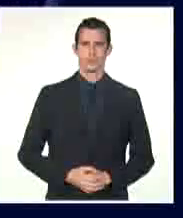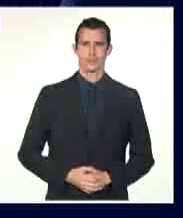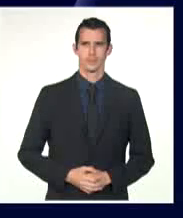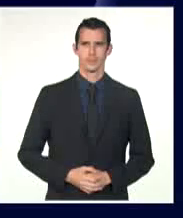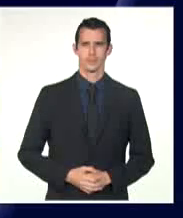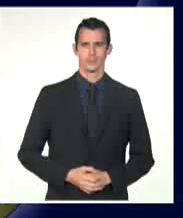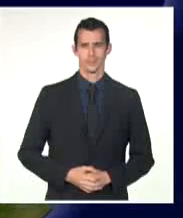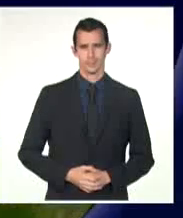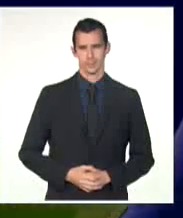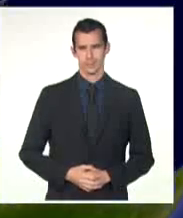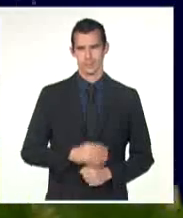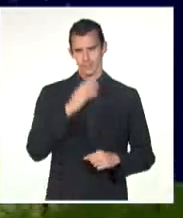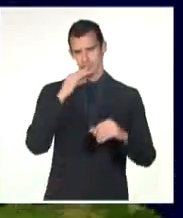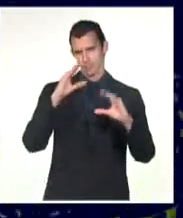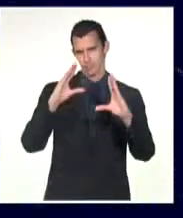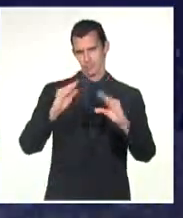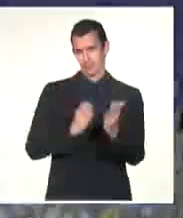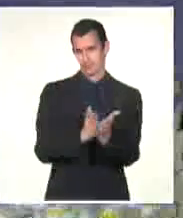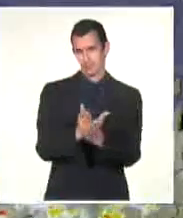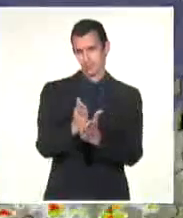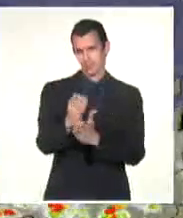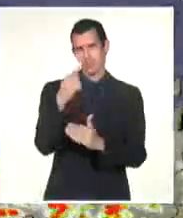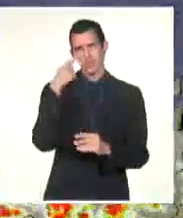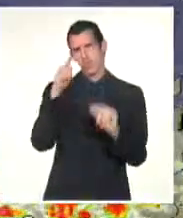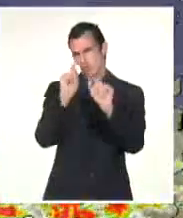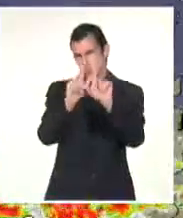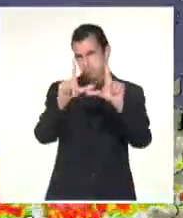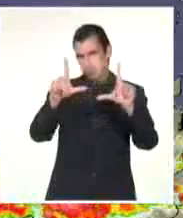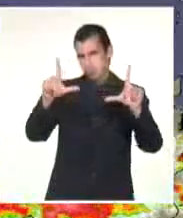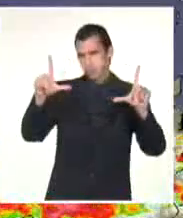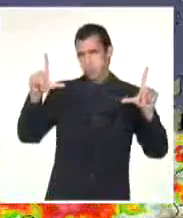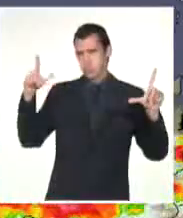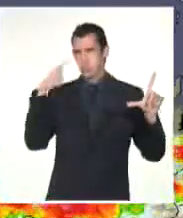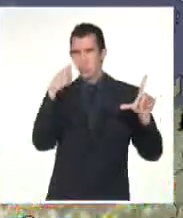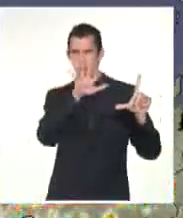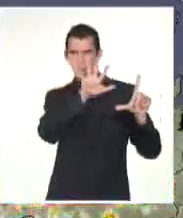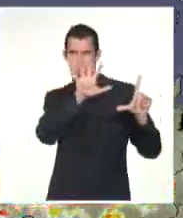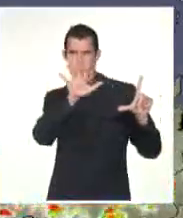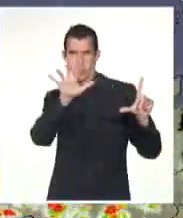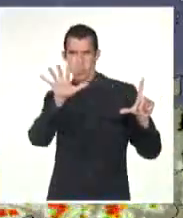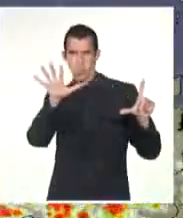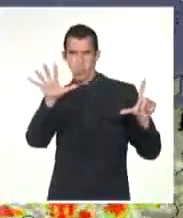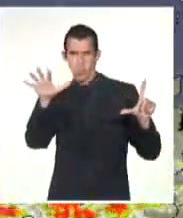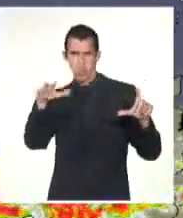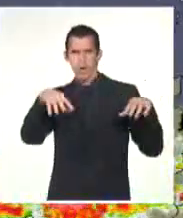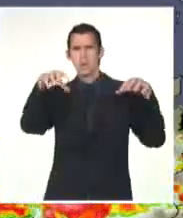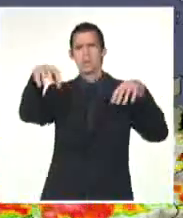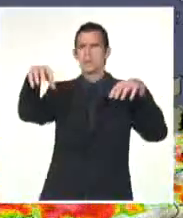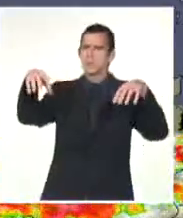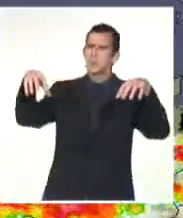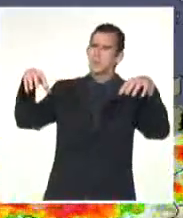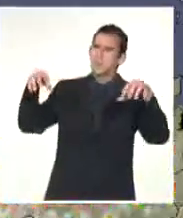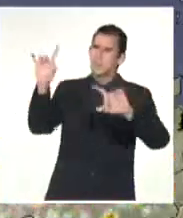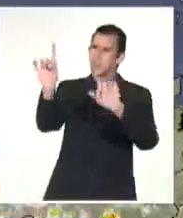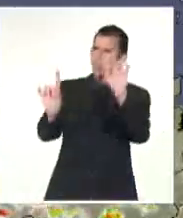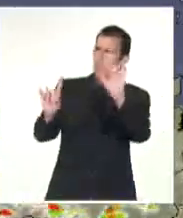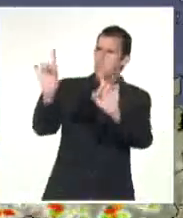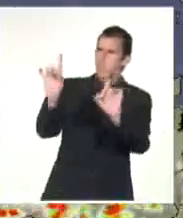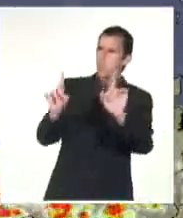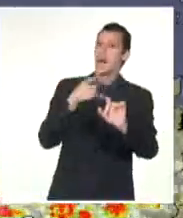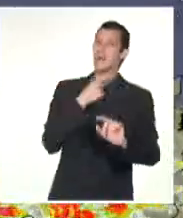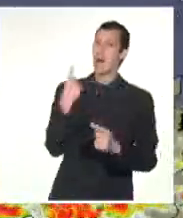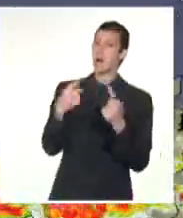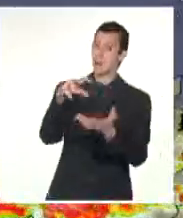Buenas noches, continuamos con actividad de chubascos, lluvias y tormentas eléctricas que han llegado a ser fuertes en algunas localidades. Hoy se